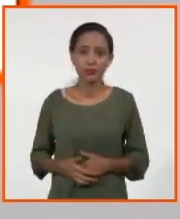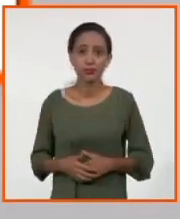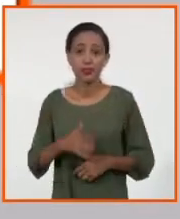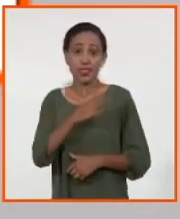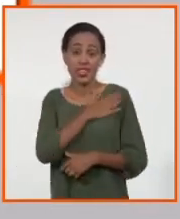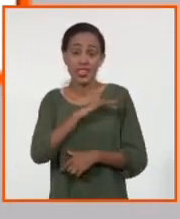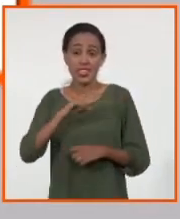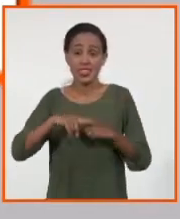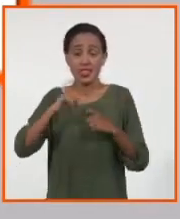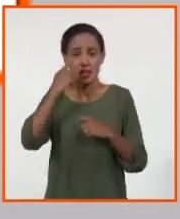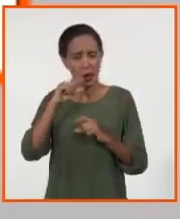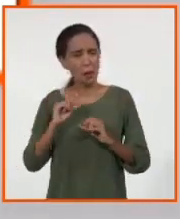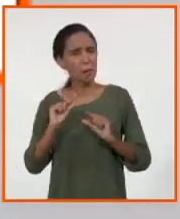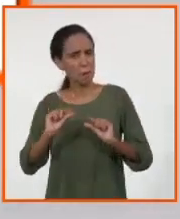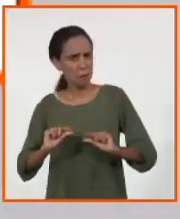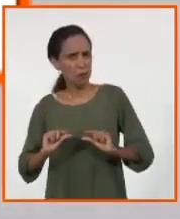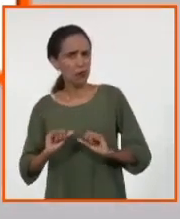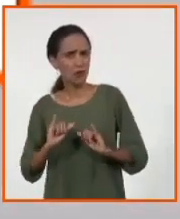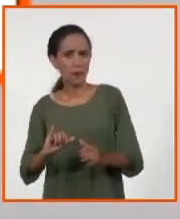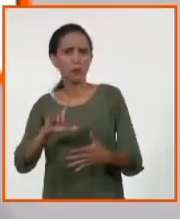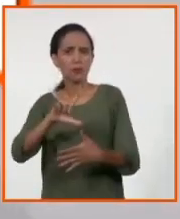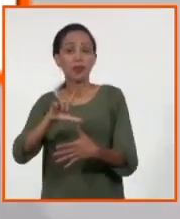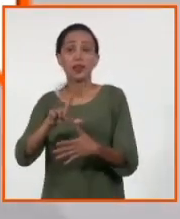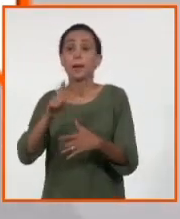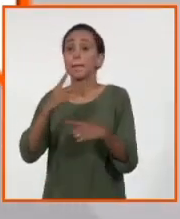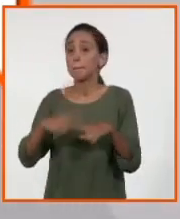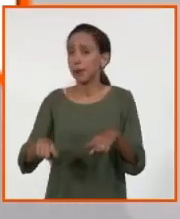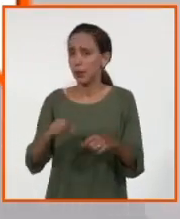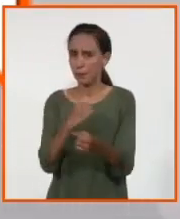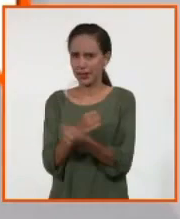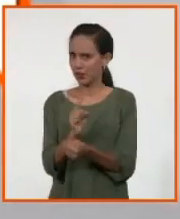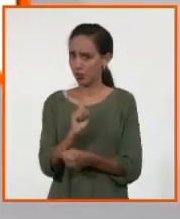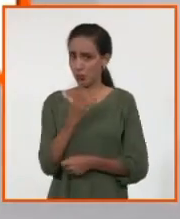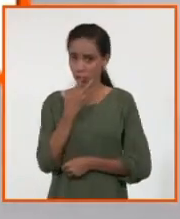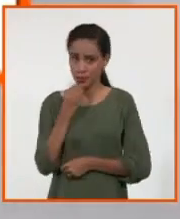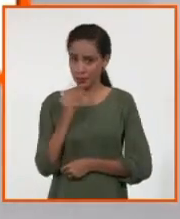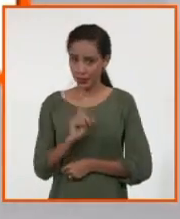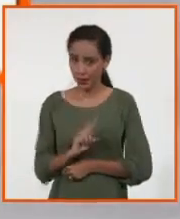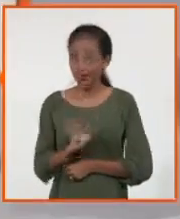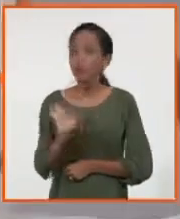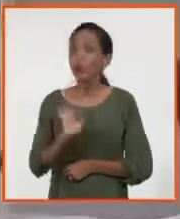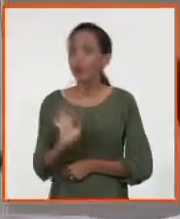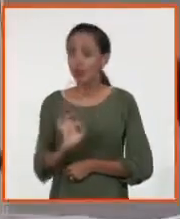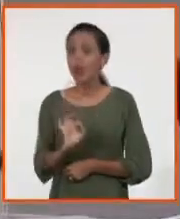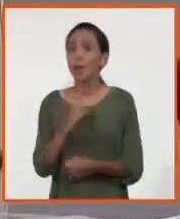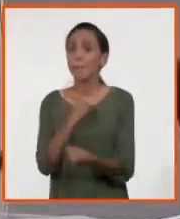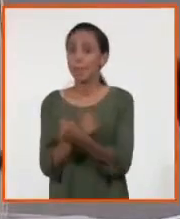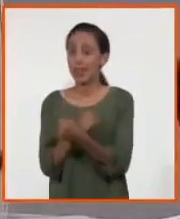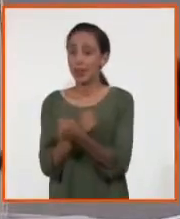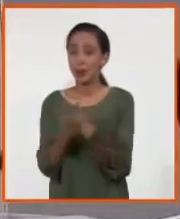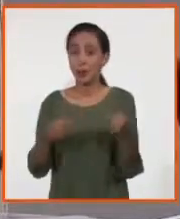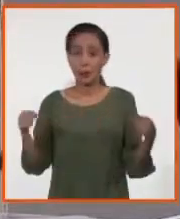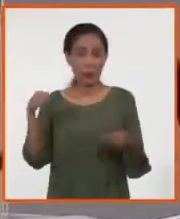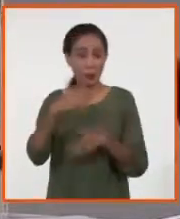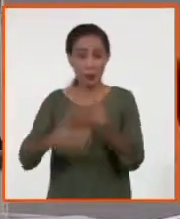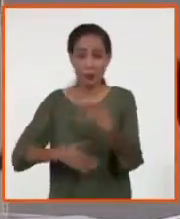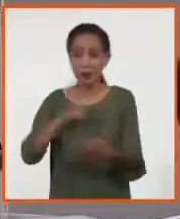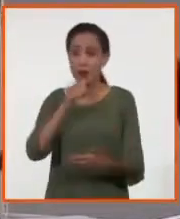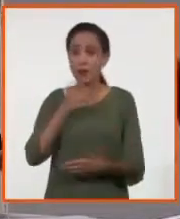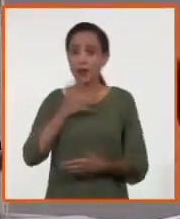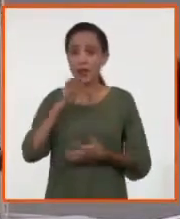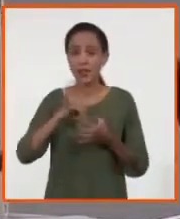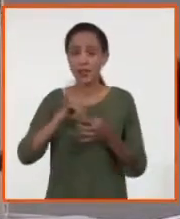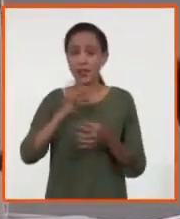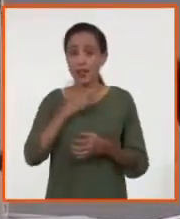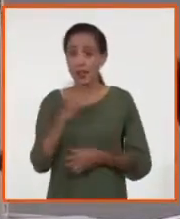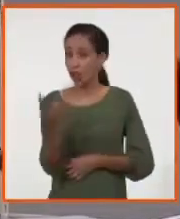hay menos reportes en la región, pero no quiere decir que el peligro se fue. En estos momentos, realmente, el gran problema es dengue. Los tres son